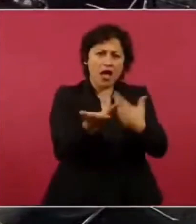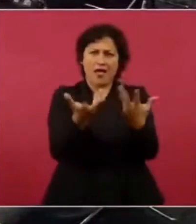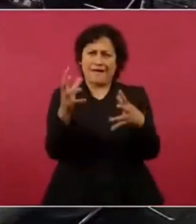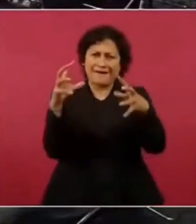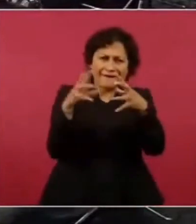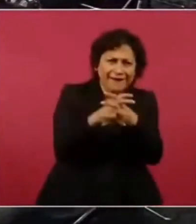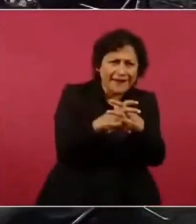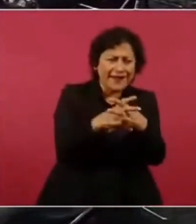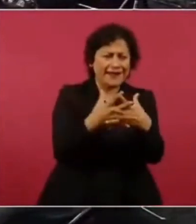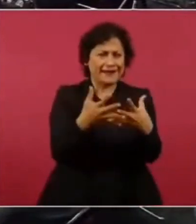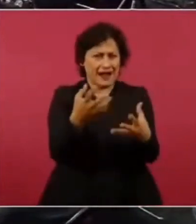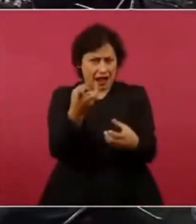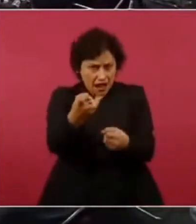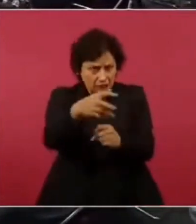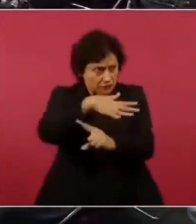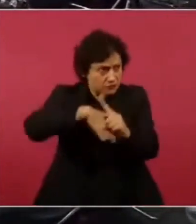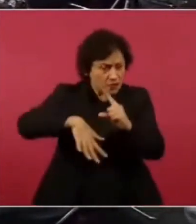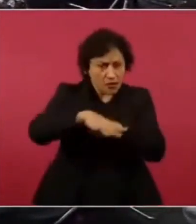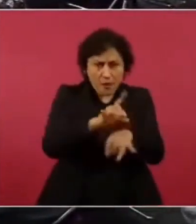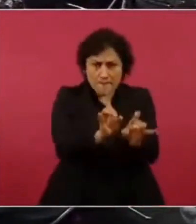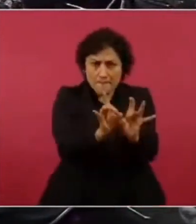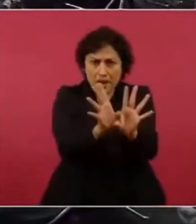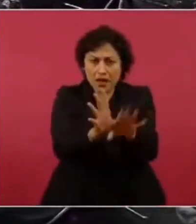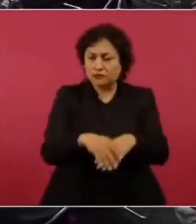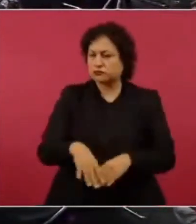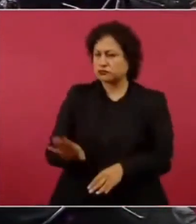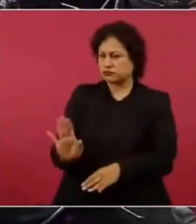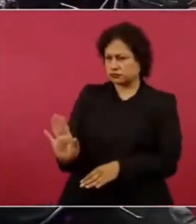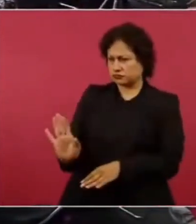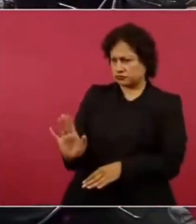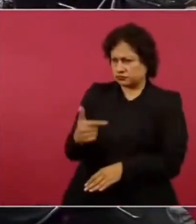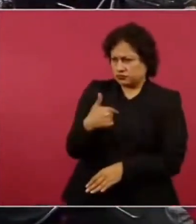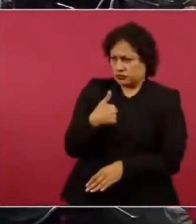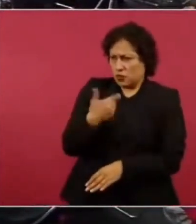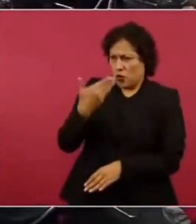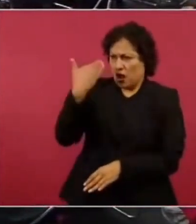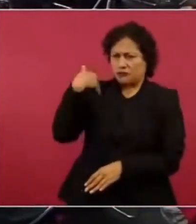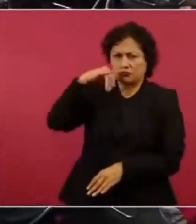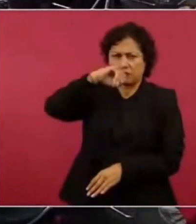este yo tenía mucha confianza y al final